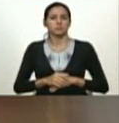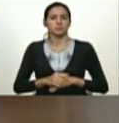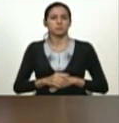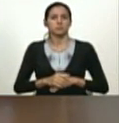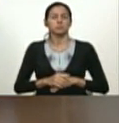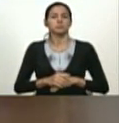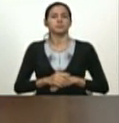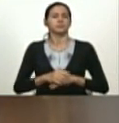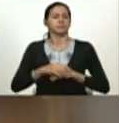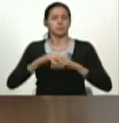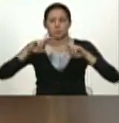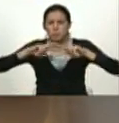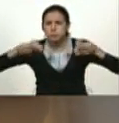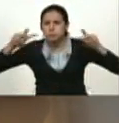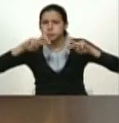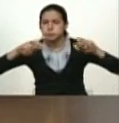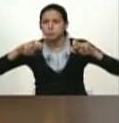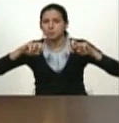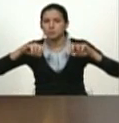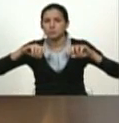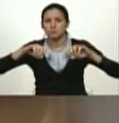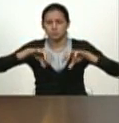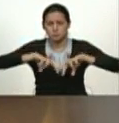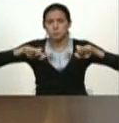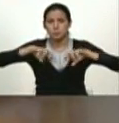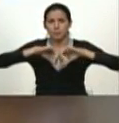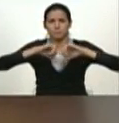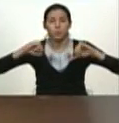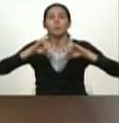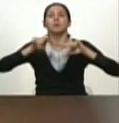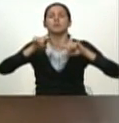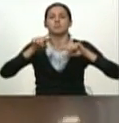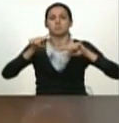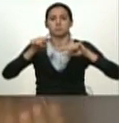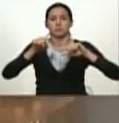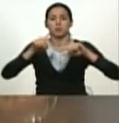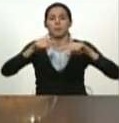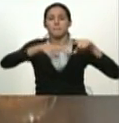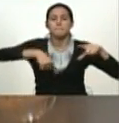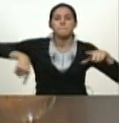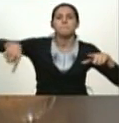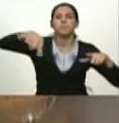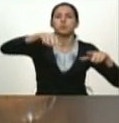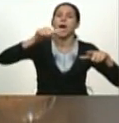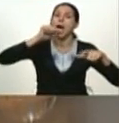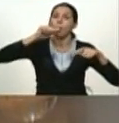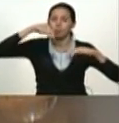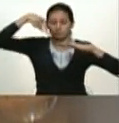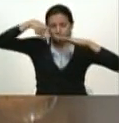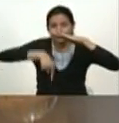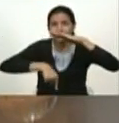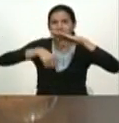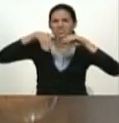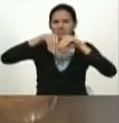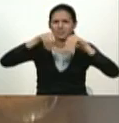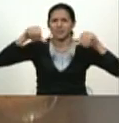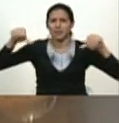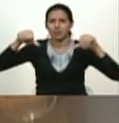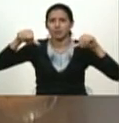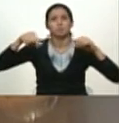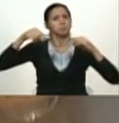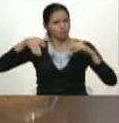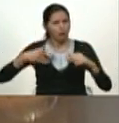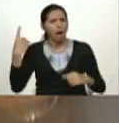en la exploración y explotación equilibrada y ecosocialista de los pozos de agua que hay en Venezuela bastante